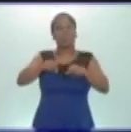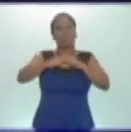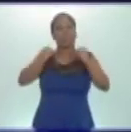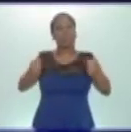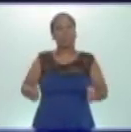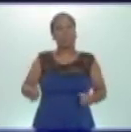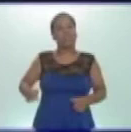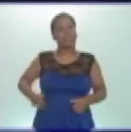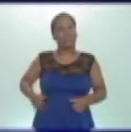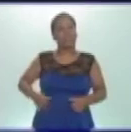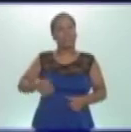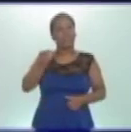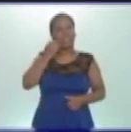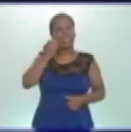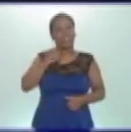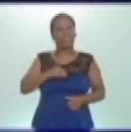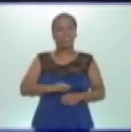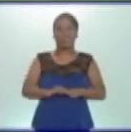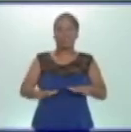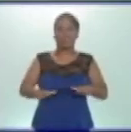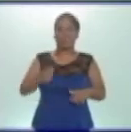estamos listos, entonces veamos.